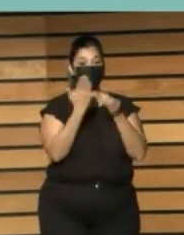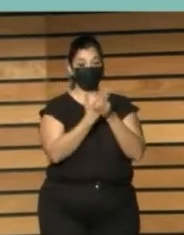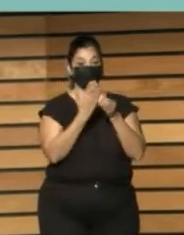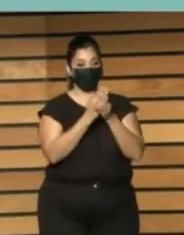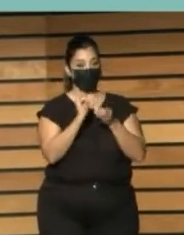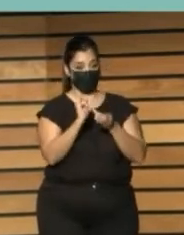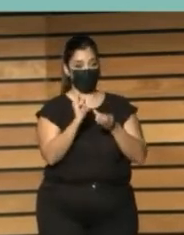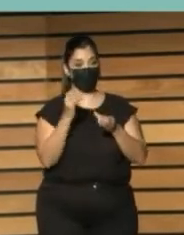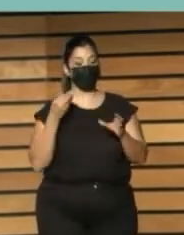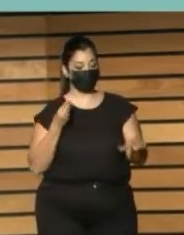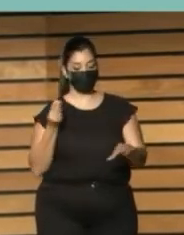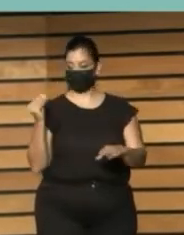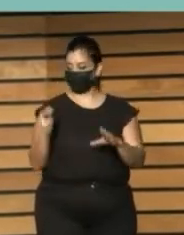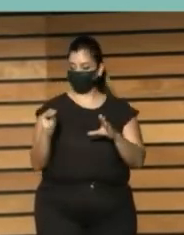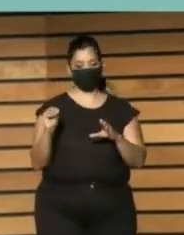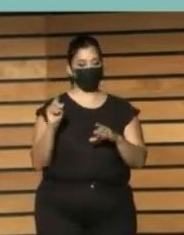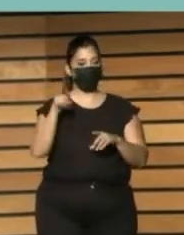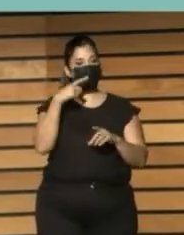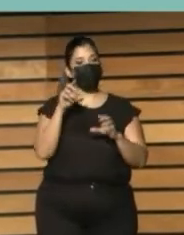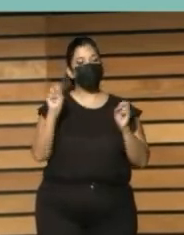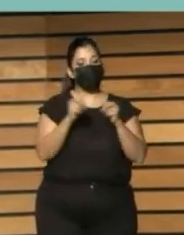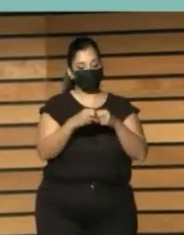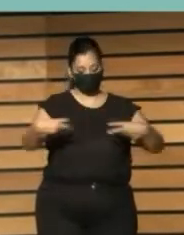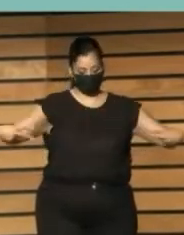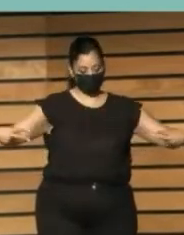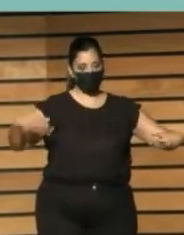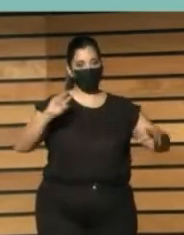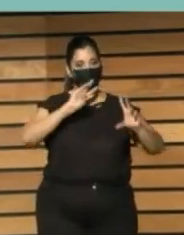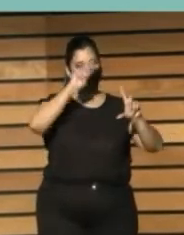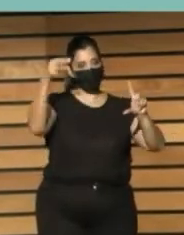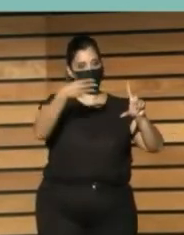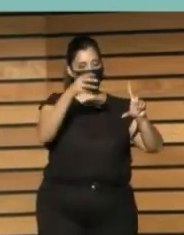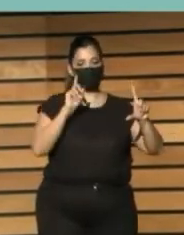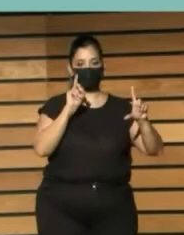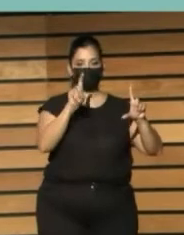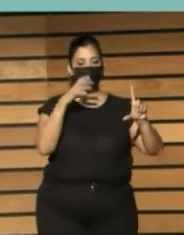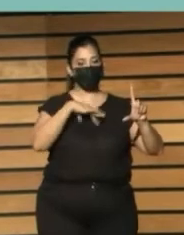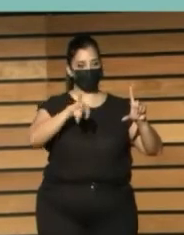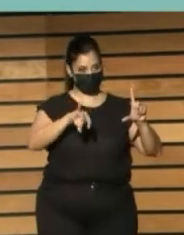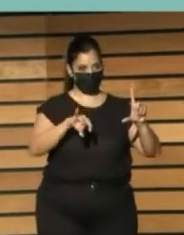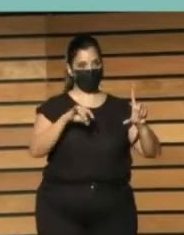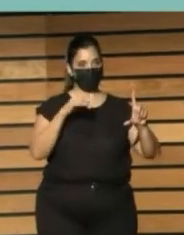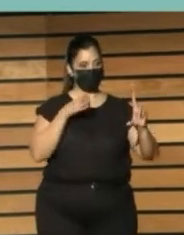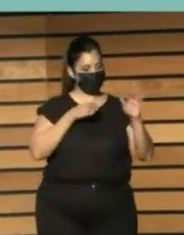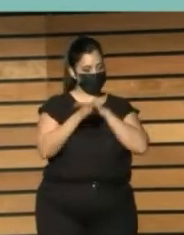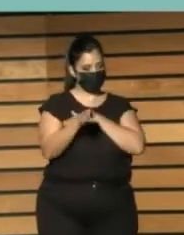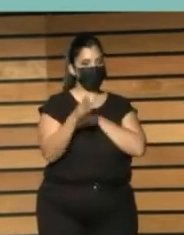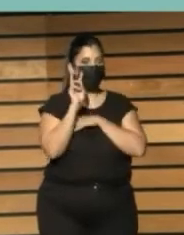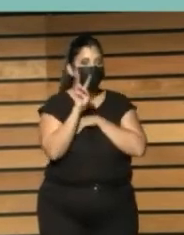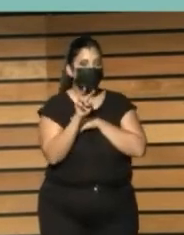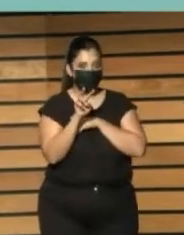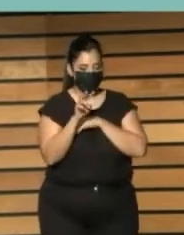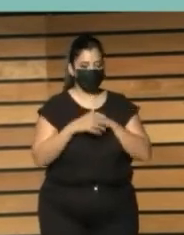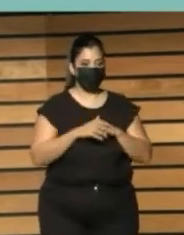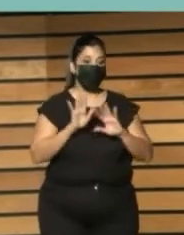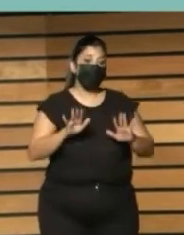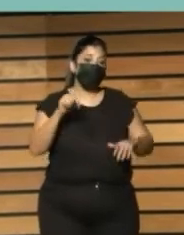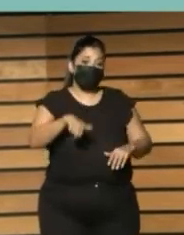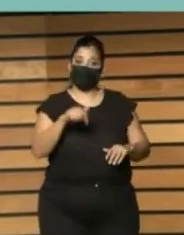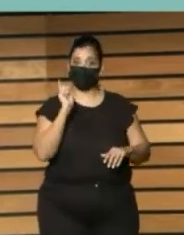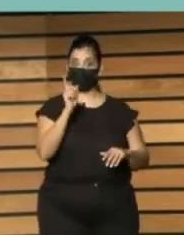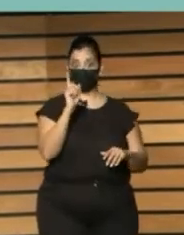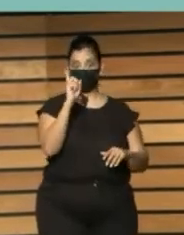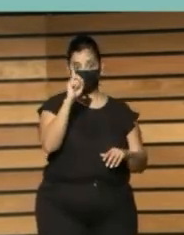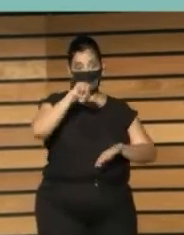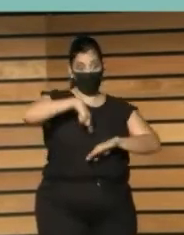en la presentación porque creo que hay intervenciones muy muy interesantes pero también os digo que nosotros tenemos una hora y con ellos